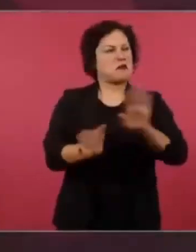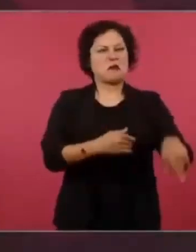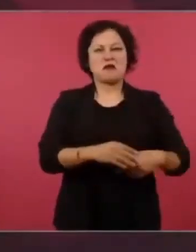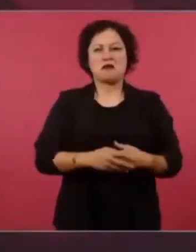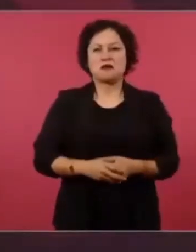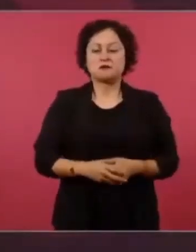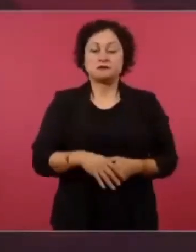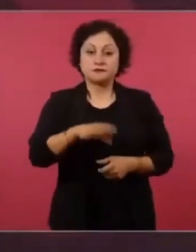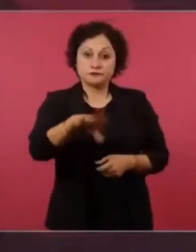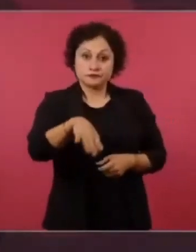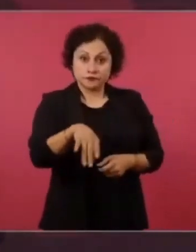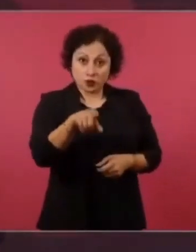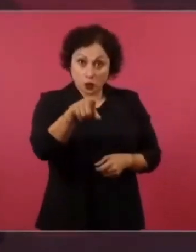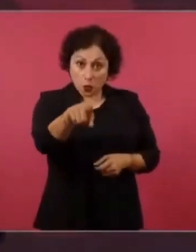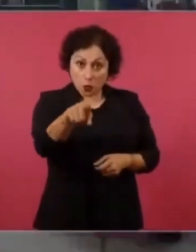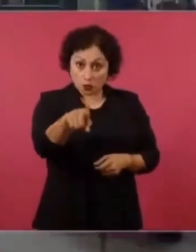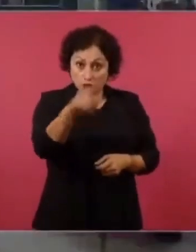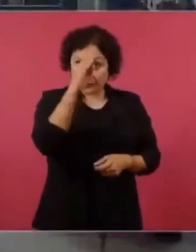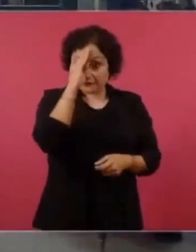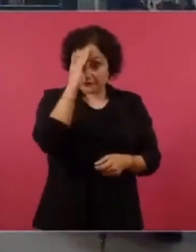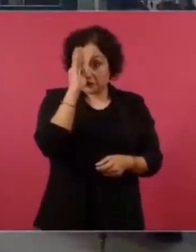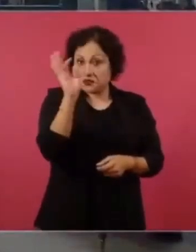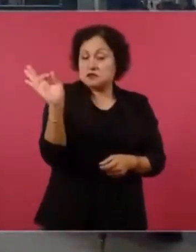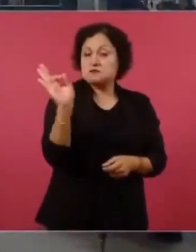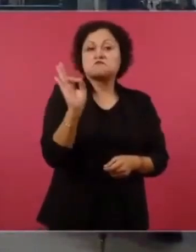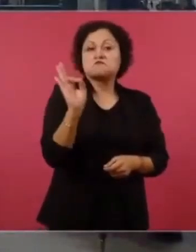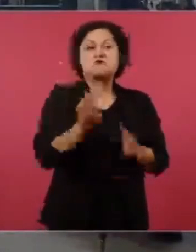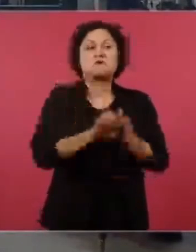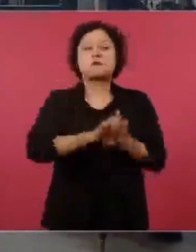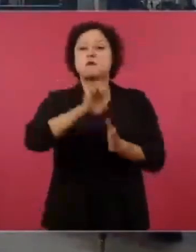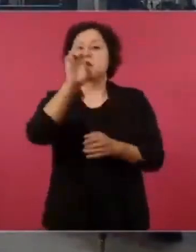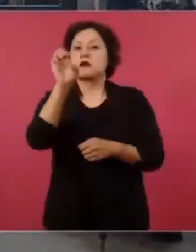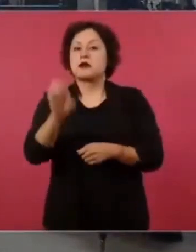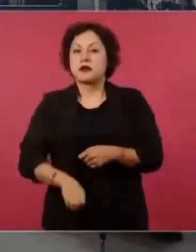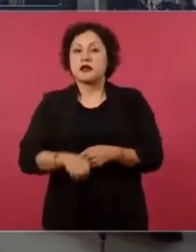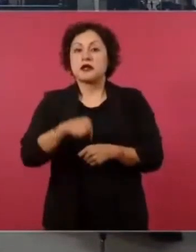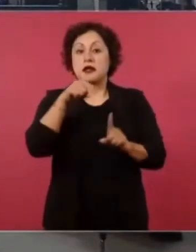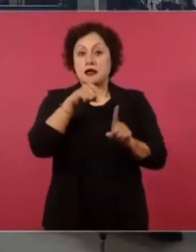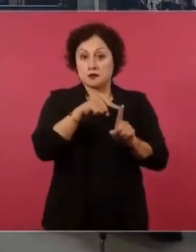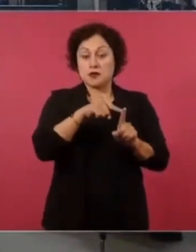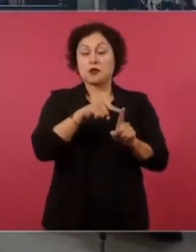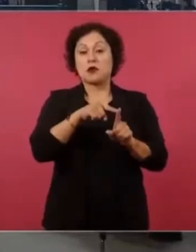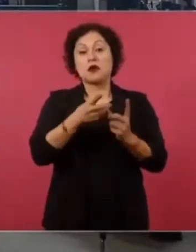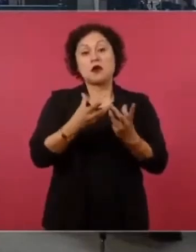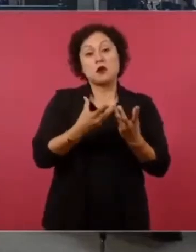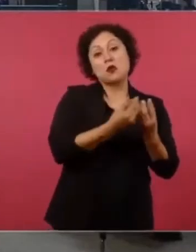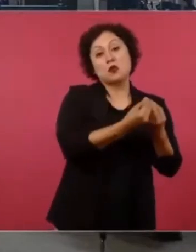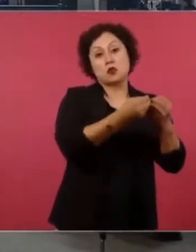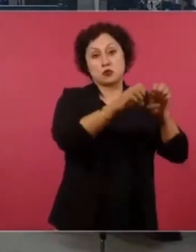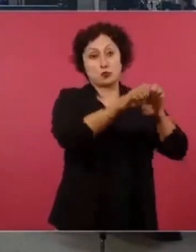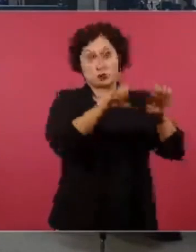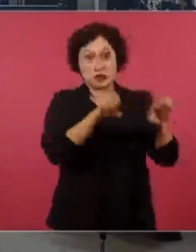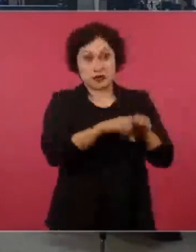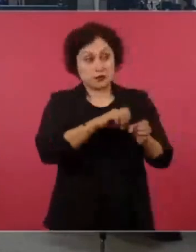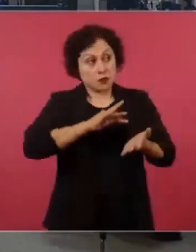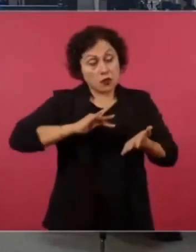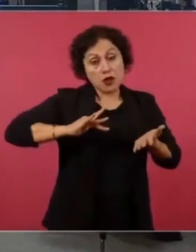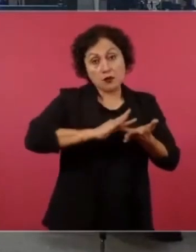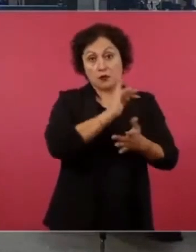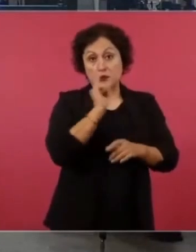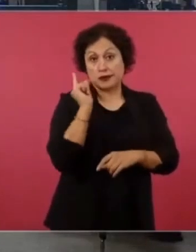¿Descarta que pudiera convertirse, por ejemplo, en un futuro entestigo colaborador o protegido en Estados Unidos? Lo podría ser.